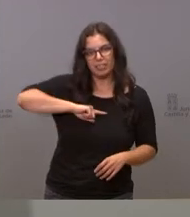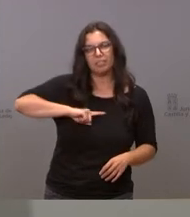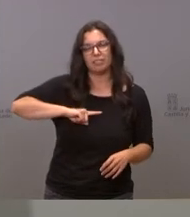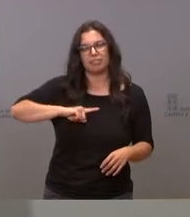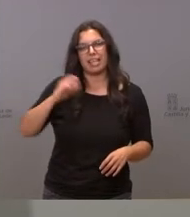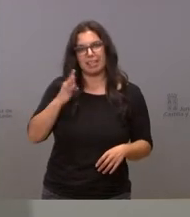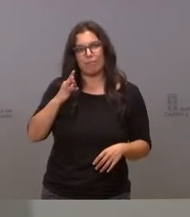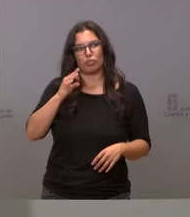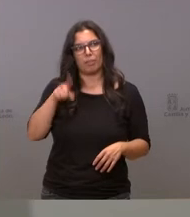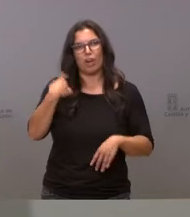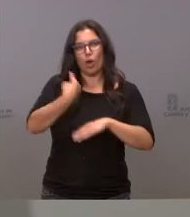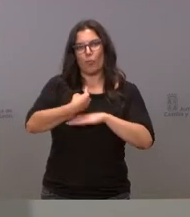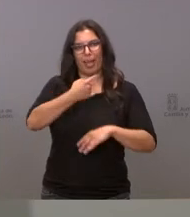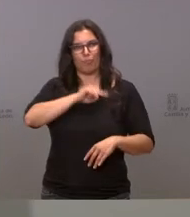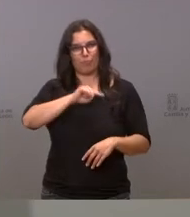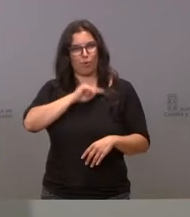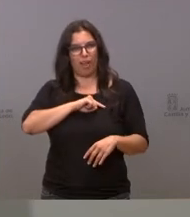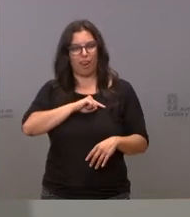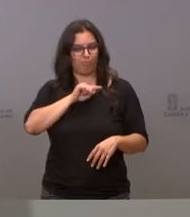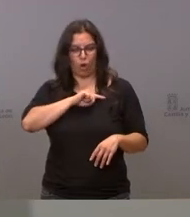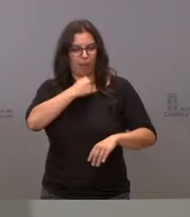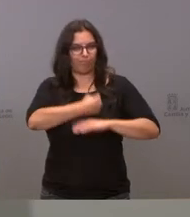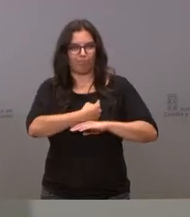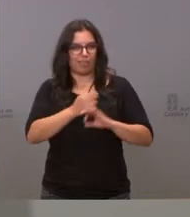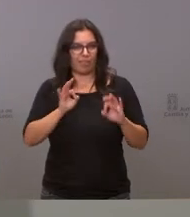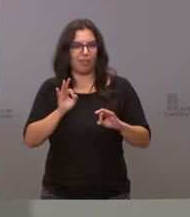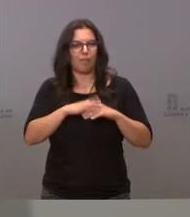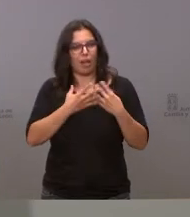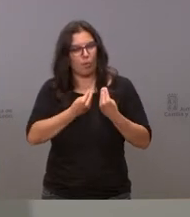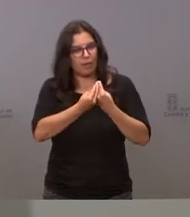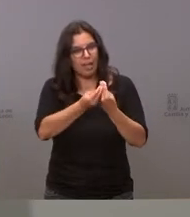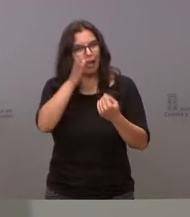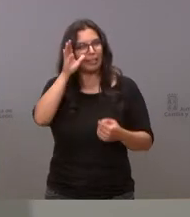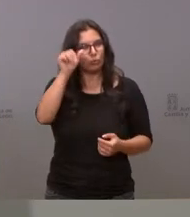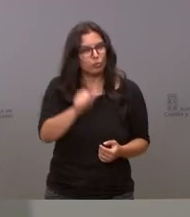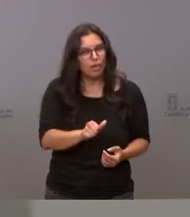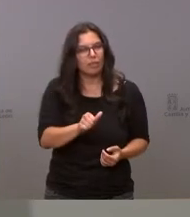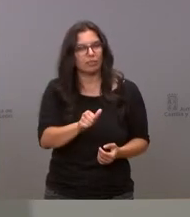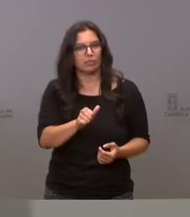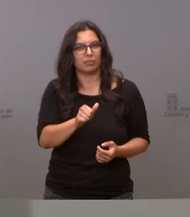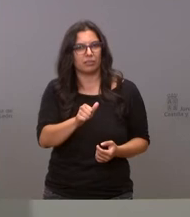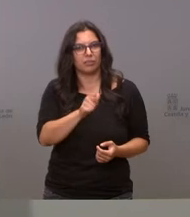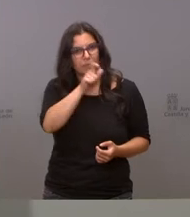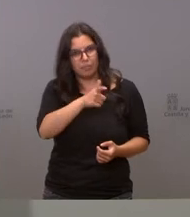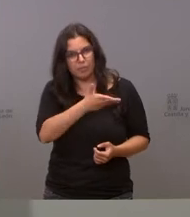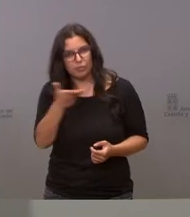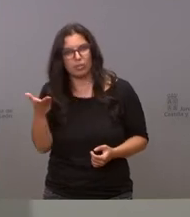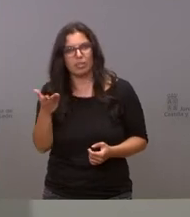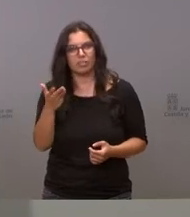sanitario de acompañar escuchar a nuestros ciudadanos